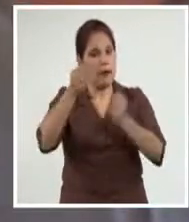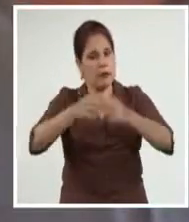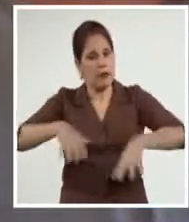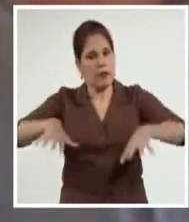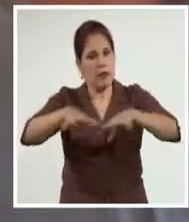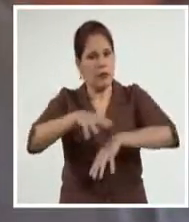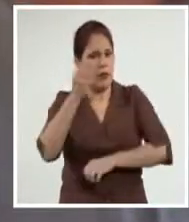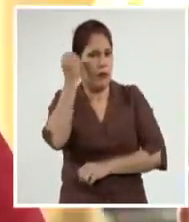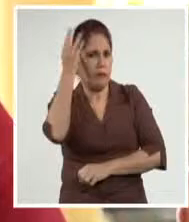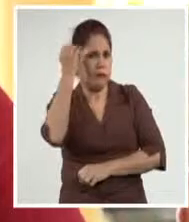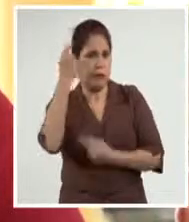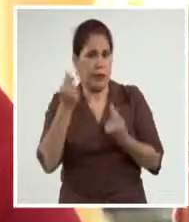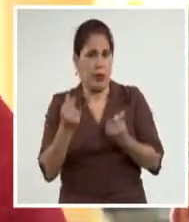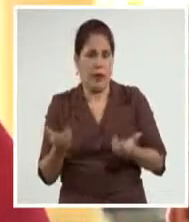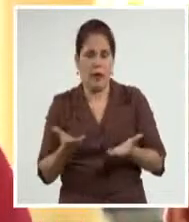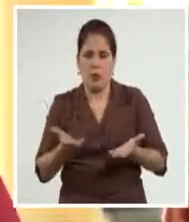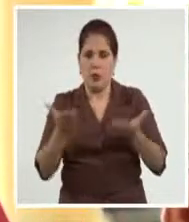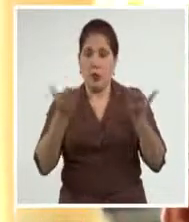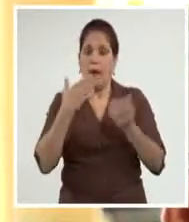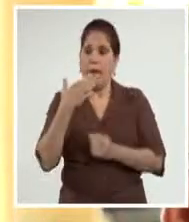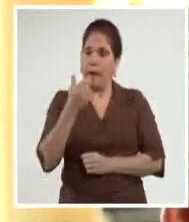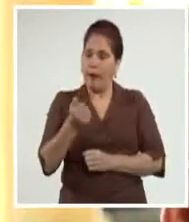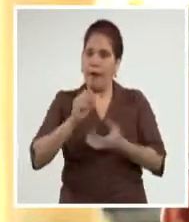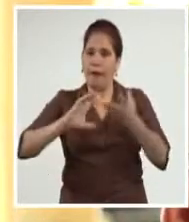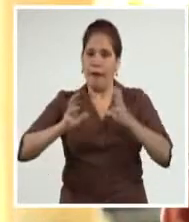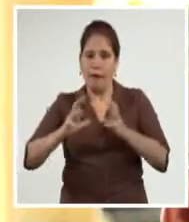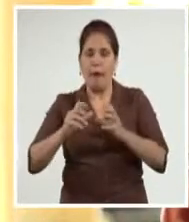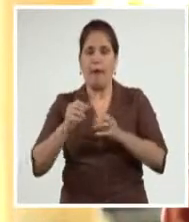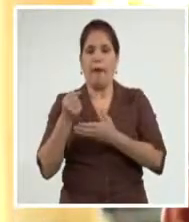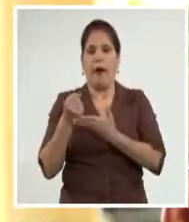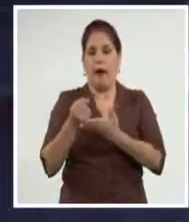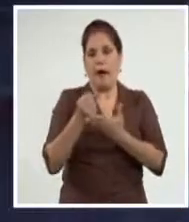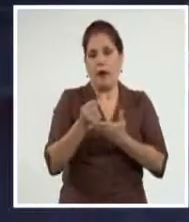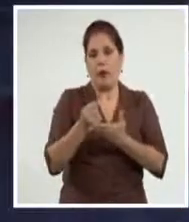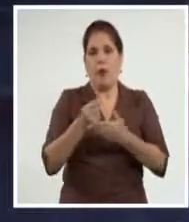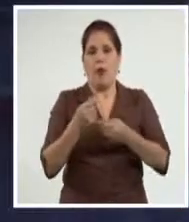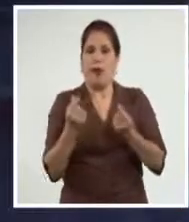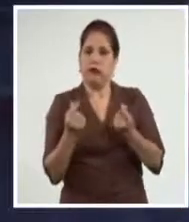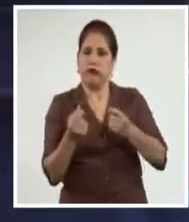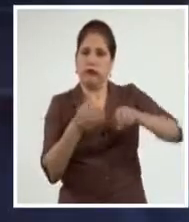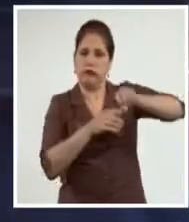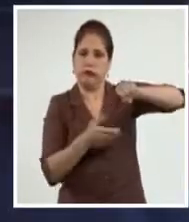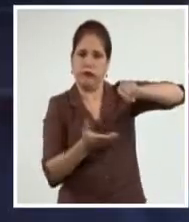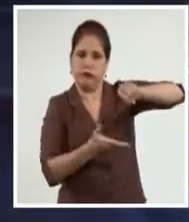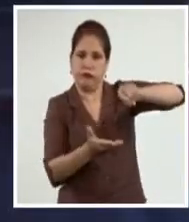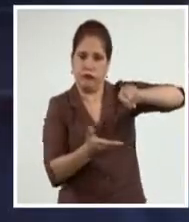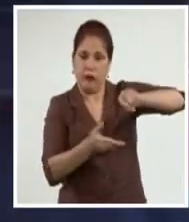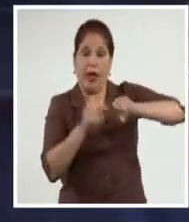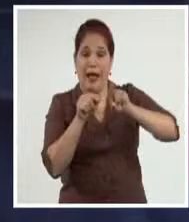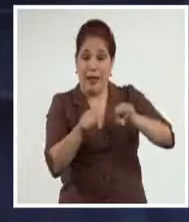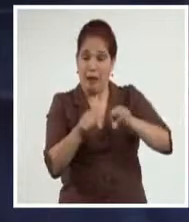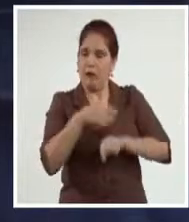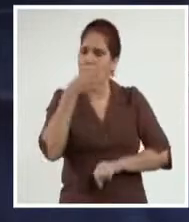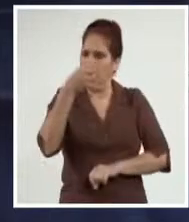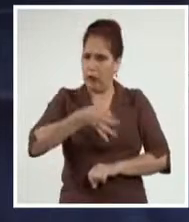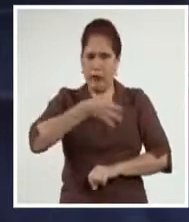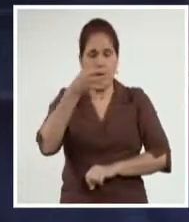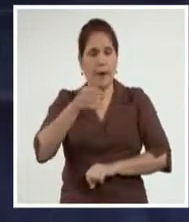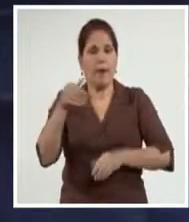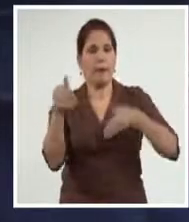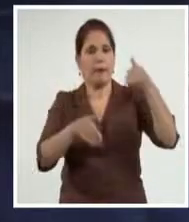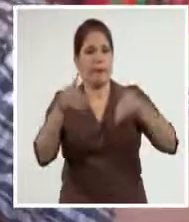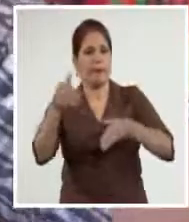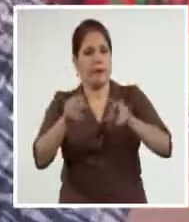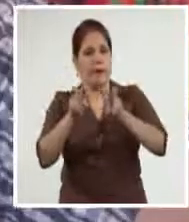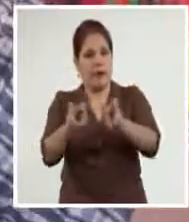crediticia y financiera y mejorar la infraestructura de la cooperativa. Durante la jornada, Rafael Santiesteban también participó